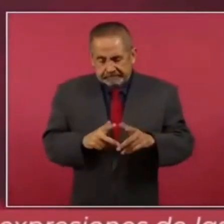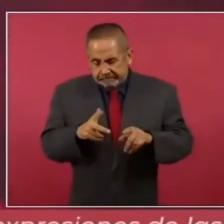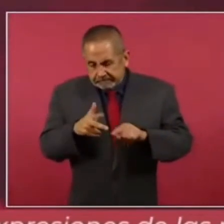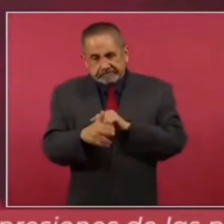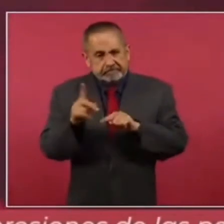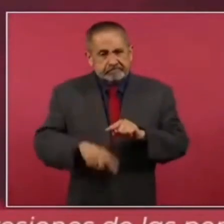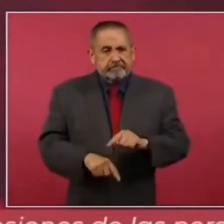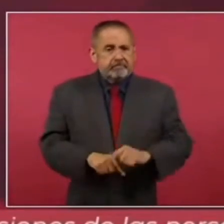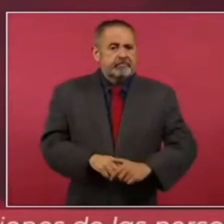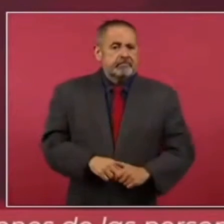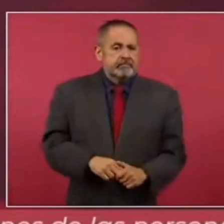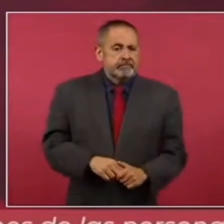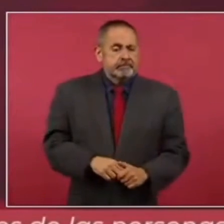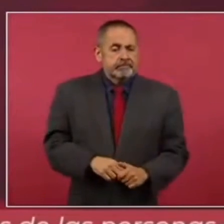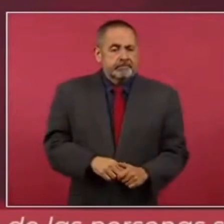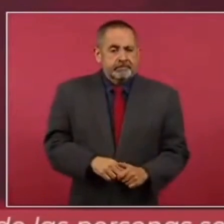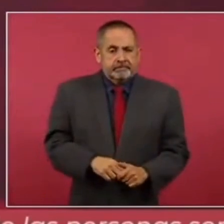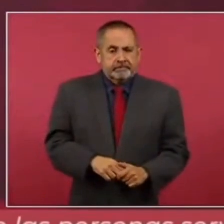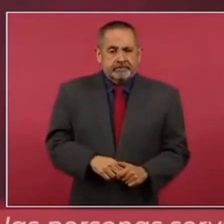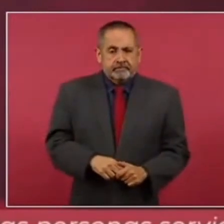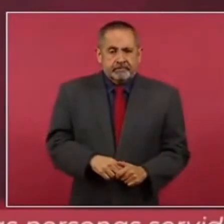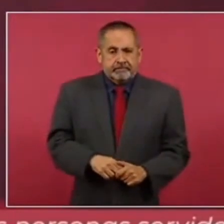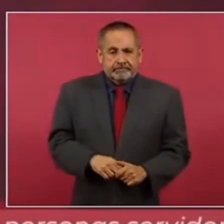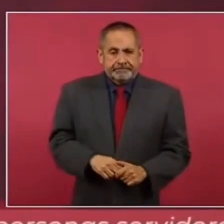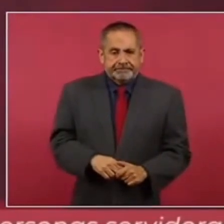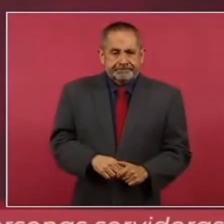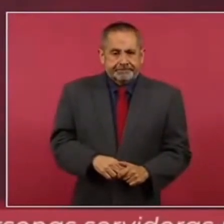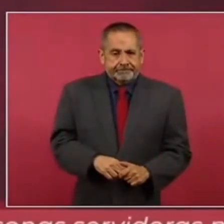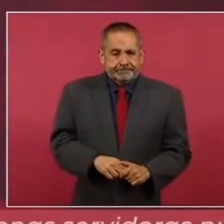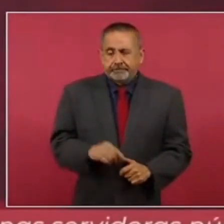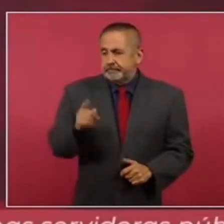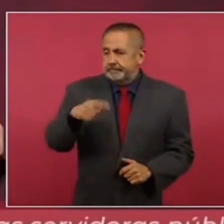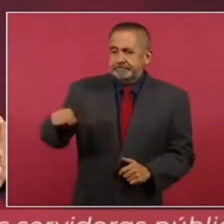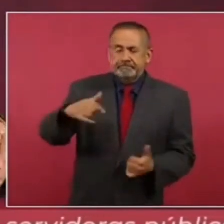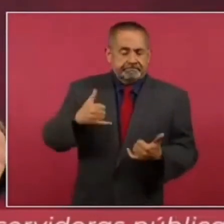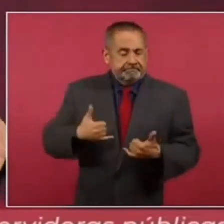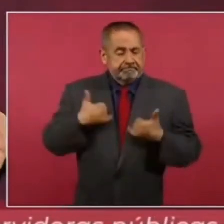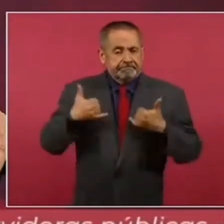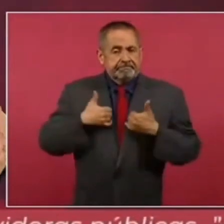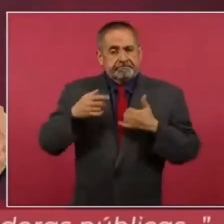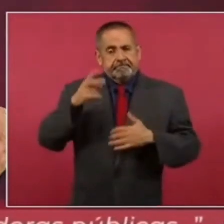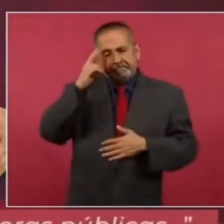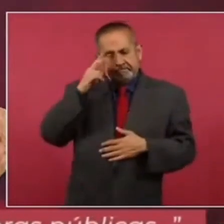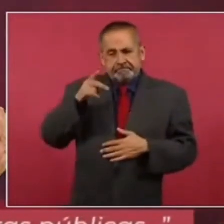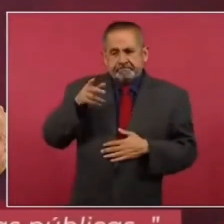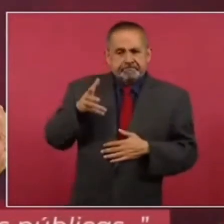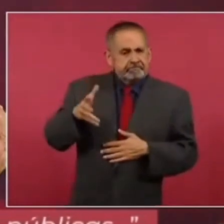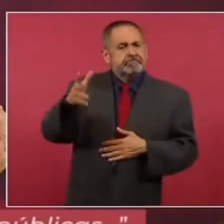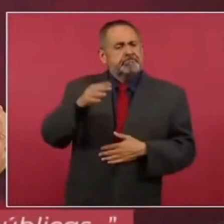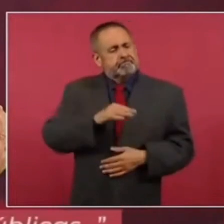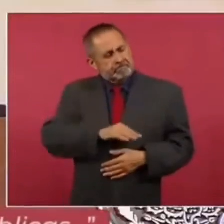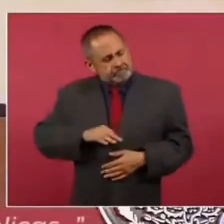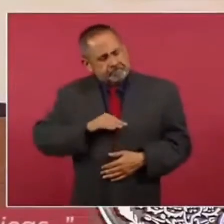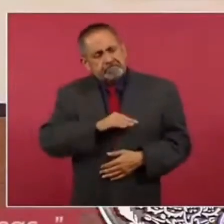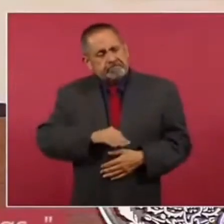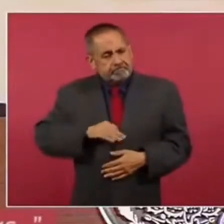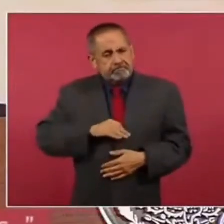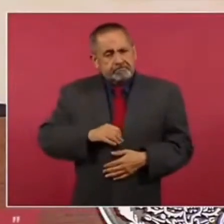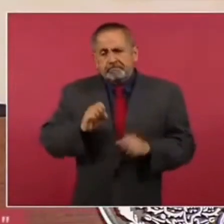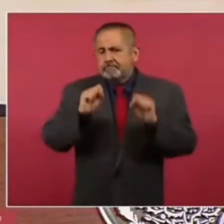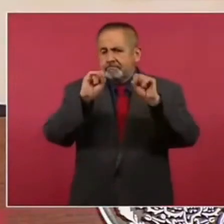Es que los jóvenes puedan ser felices sin